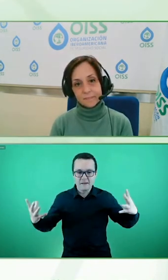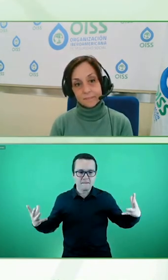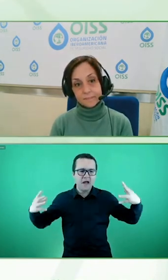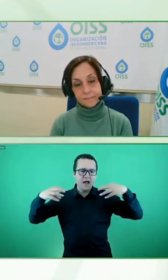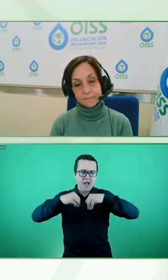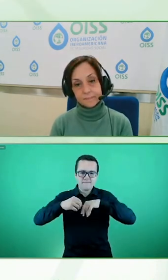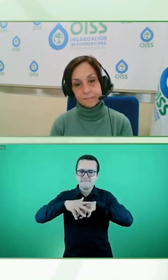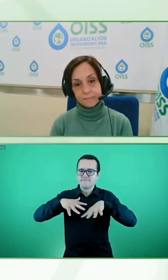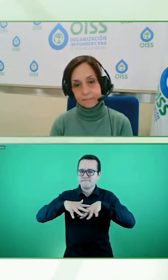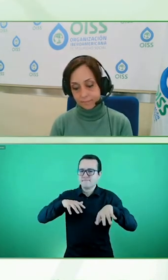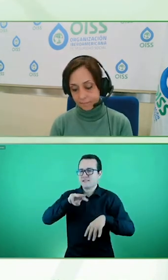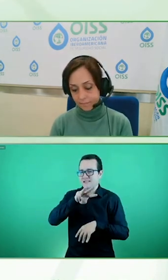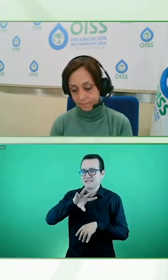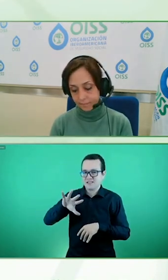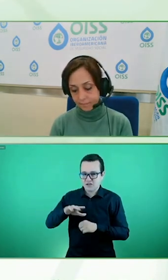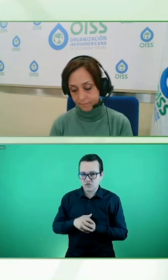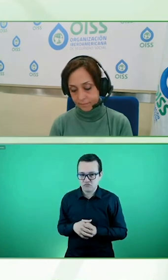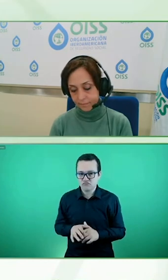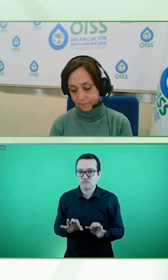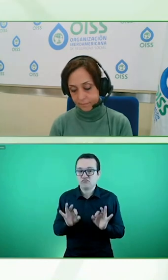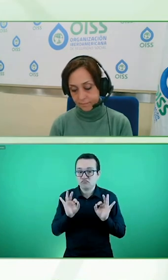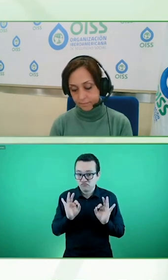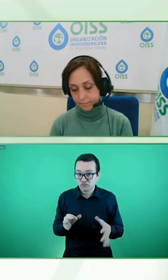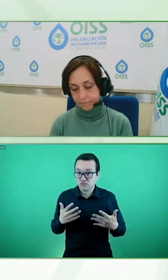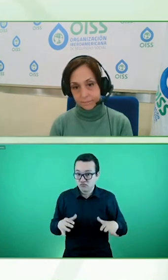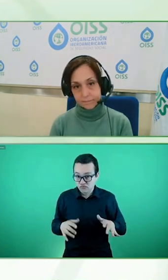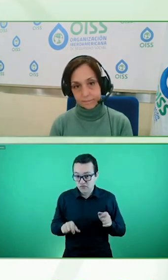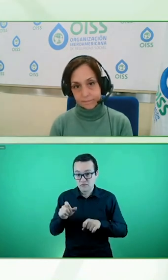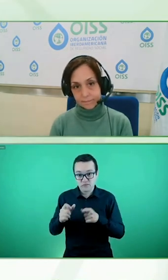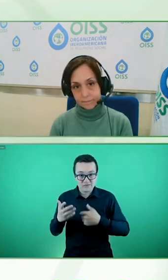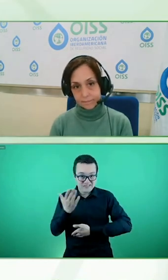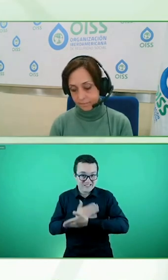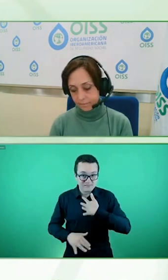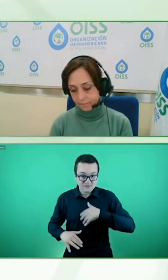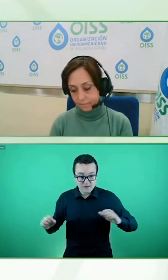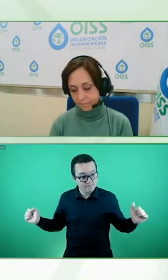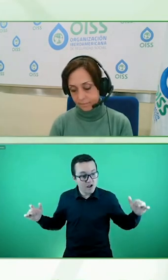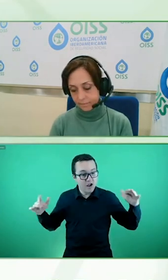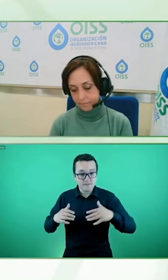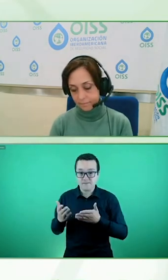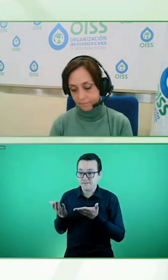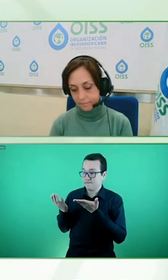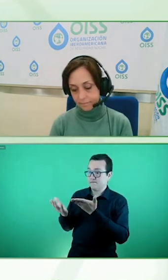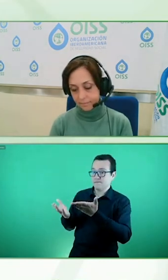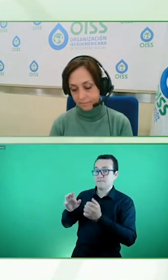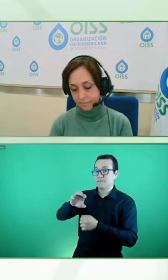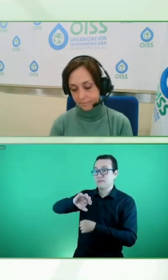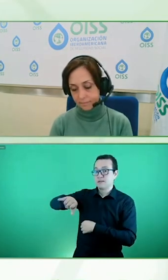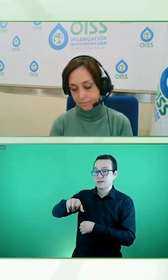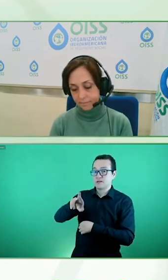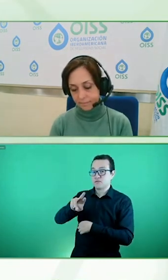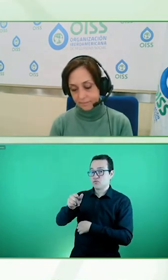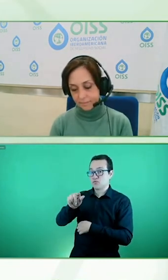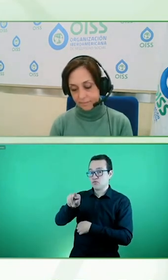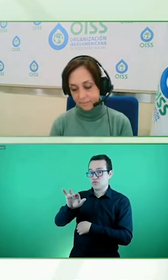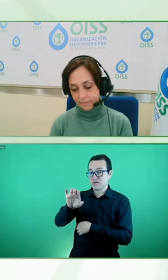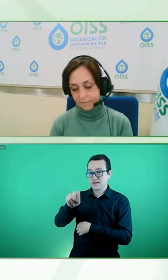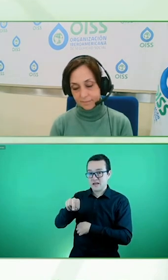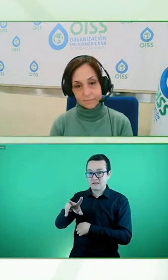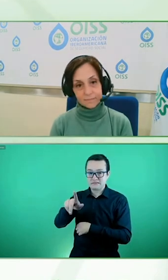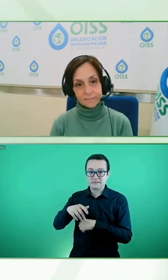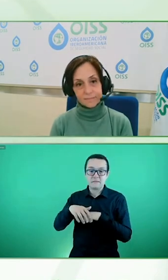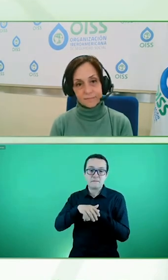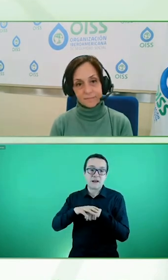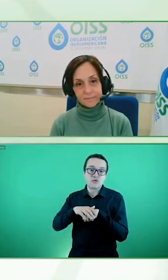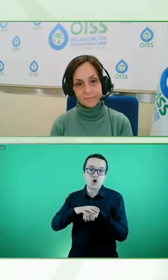discapacidad. Así que, Jürgen, te doy la palabra, como, perdón, nada más que hacer una aclaración, somos un montón de